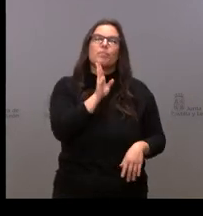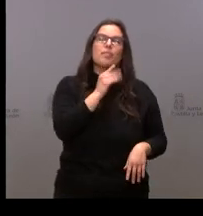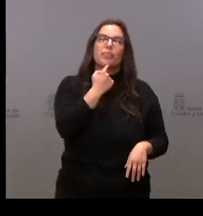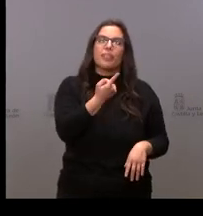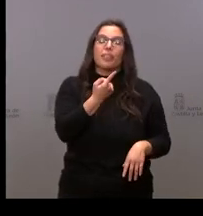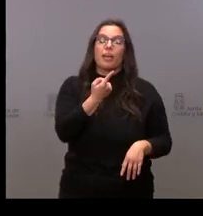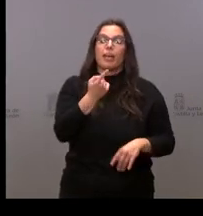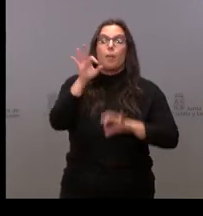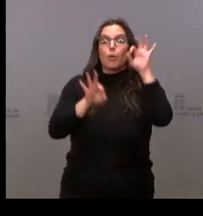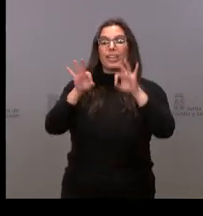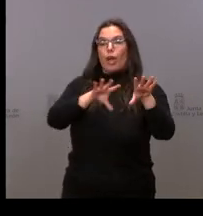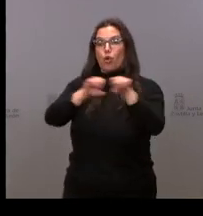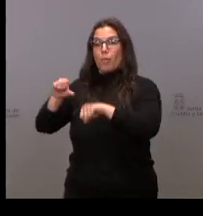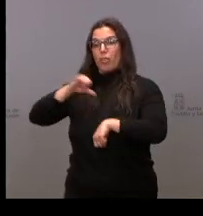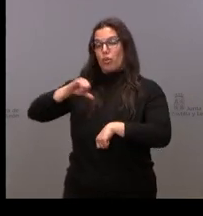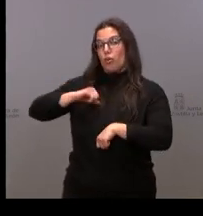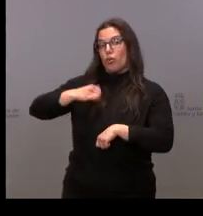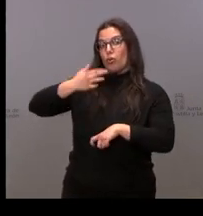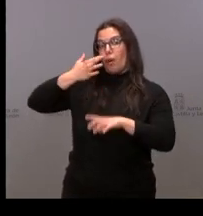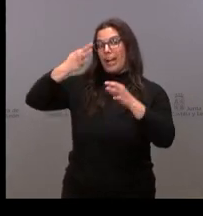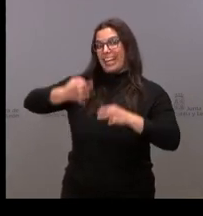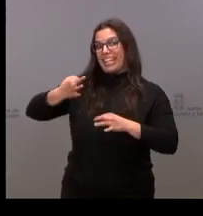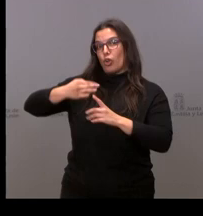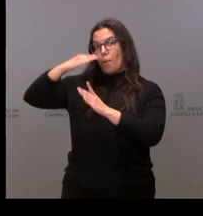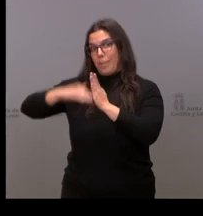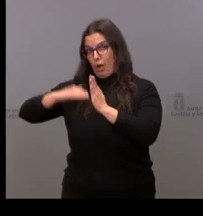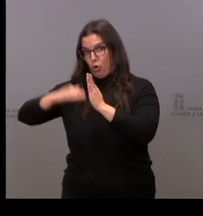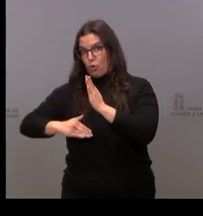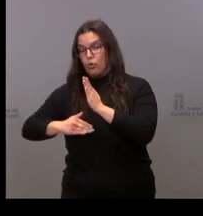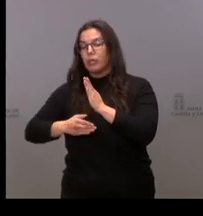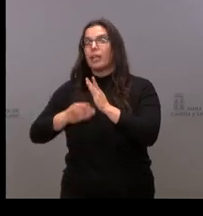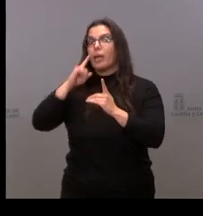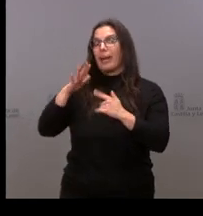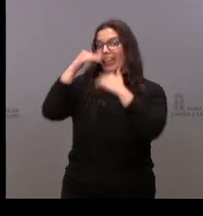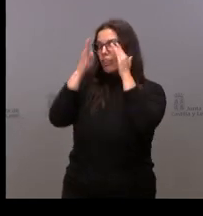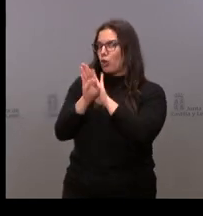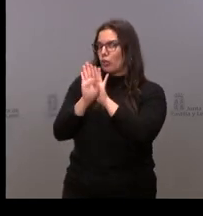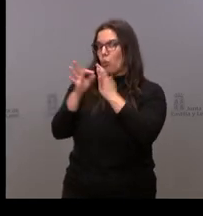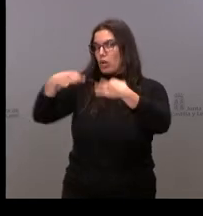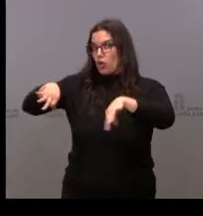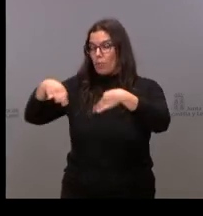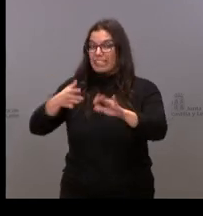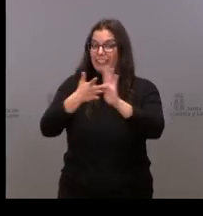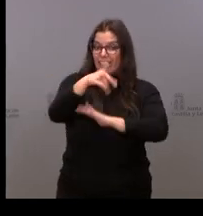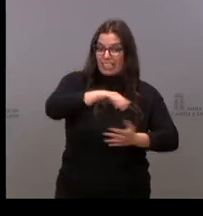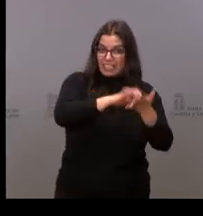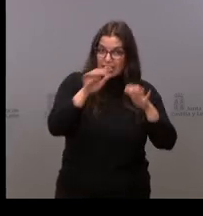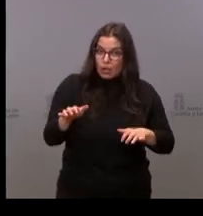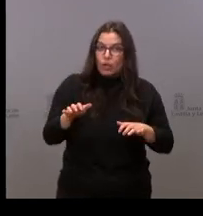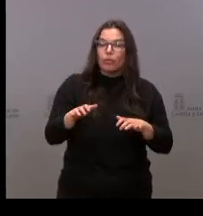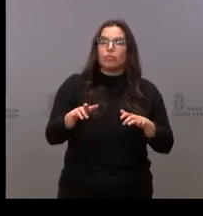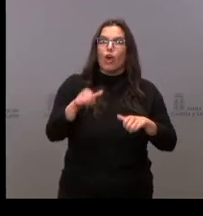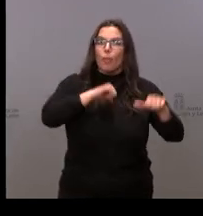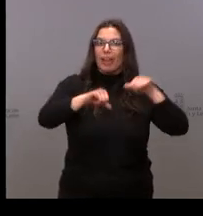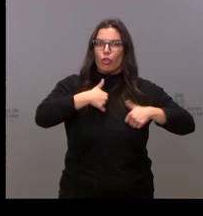ocupación en los hospitales es de riesgo bajo y que de momento se mantiene la actividad asistencial, entiendo que ahora mismo en Castilla y León no se está suspendiendo